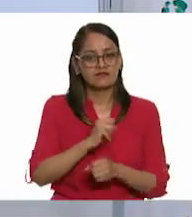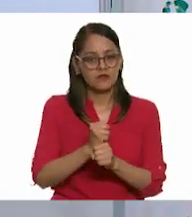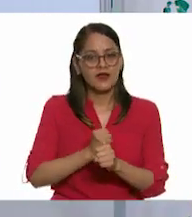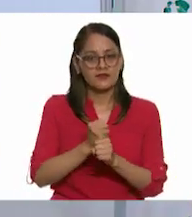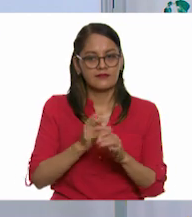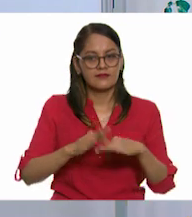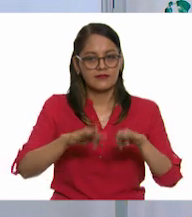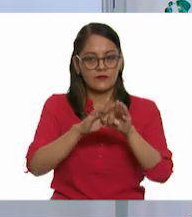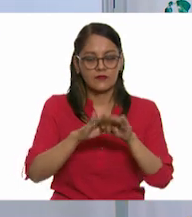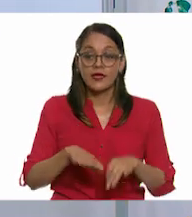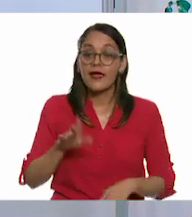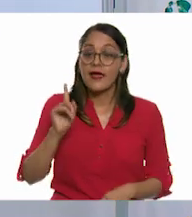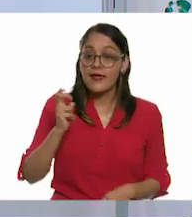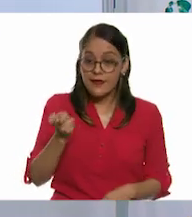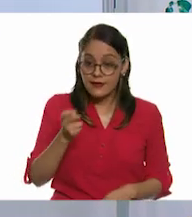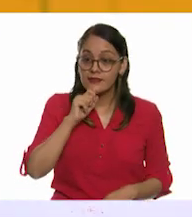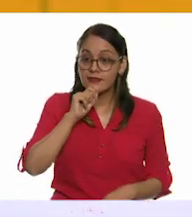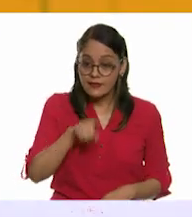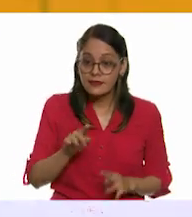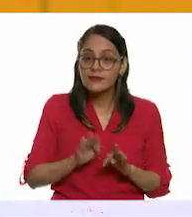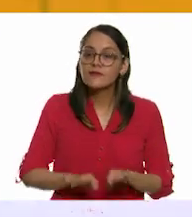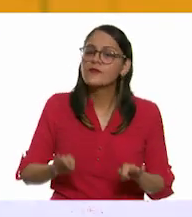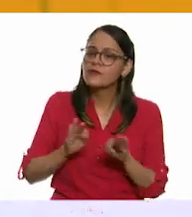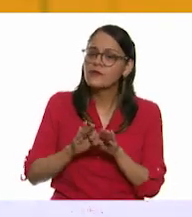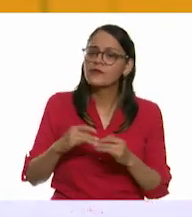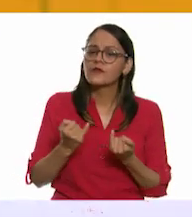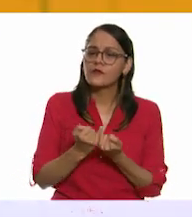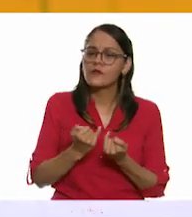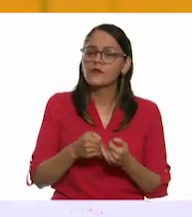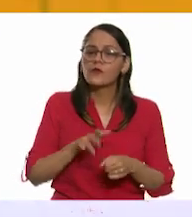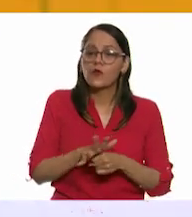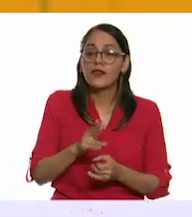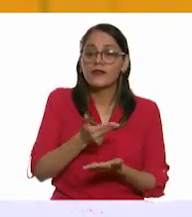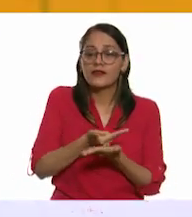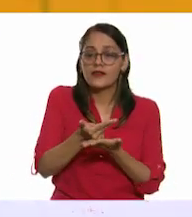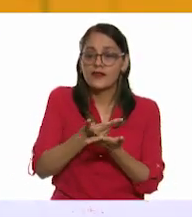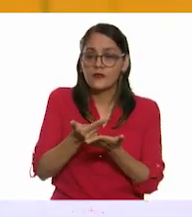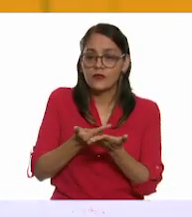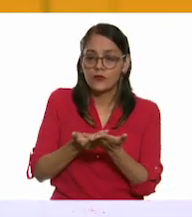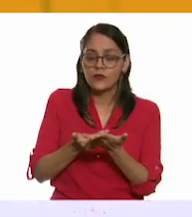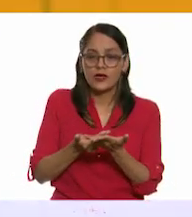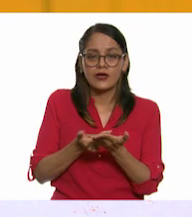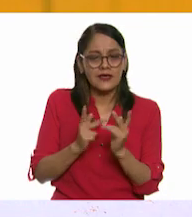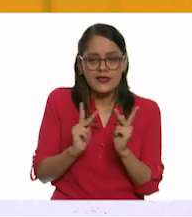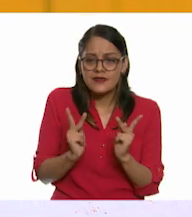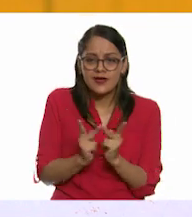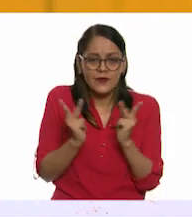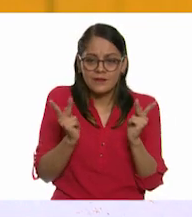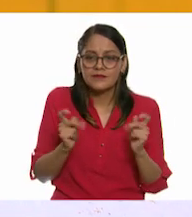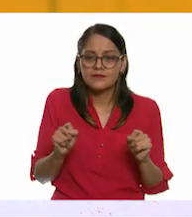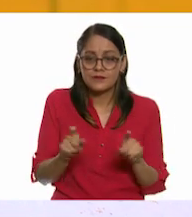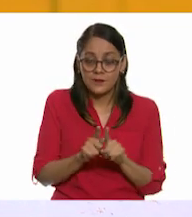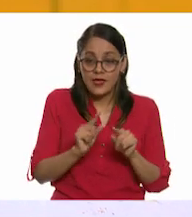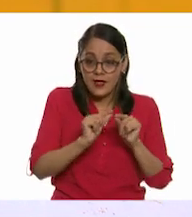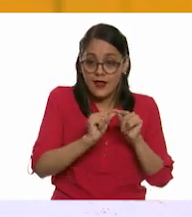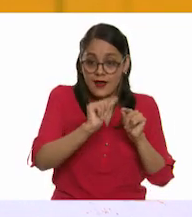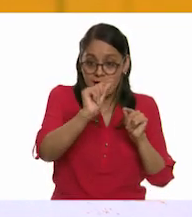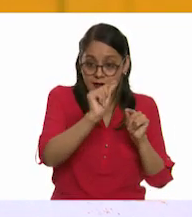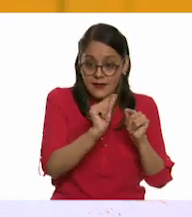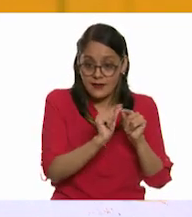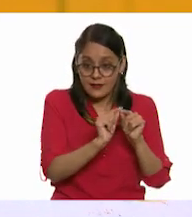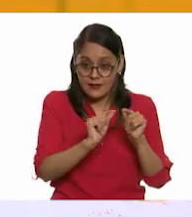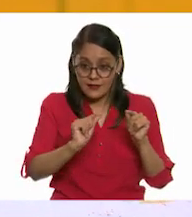¿Qué pasó? Y lo importante también es que quede un dibujo como muy igual, ¿no? Que las líneas, los